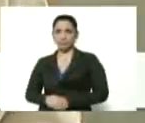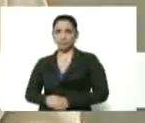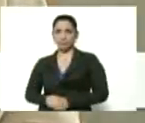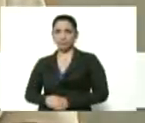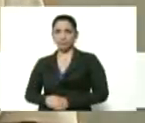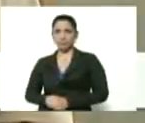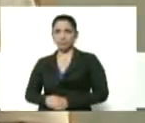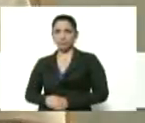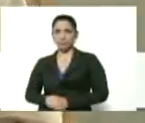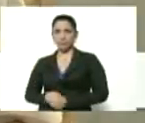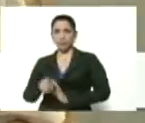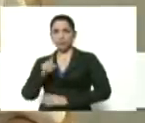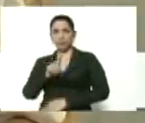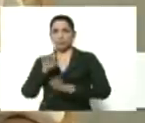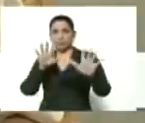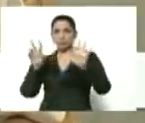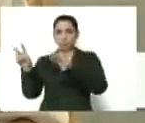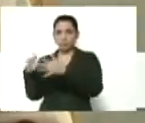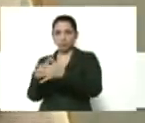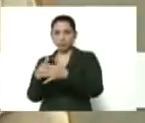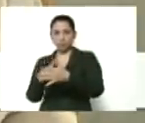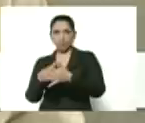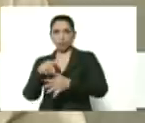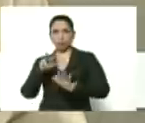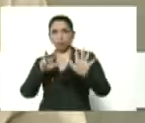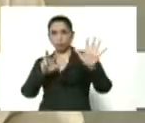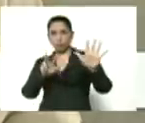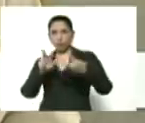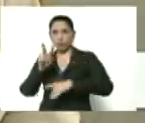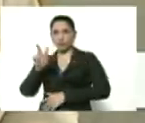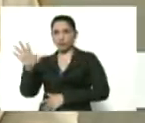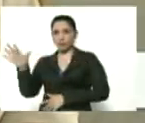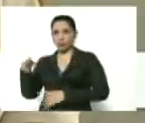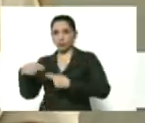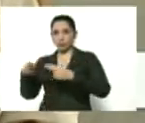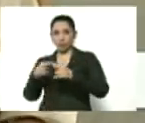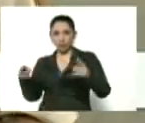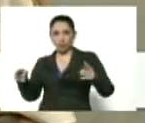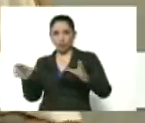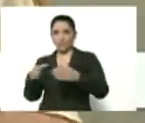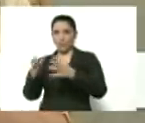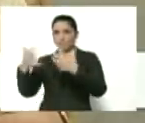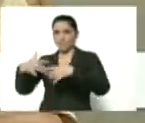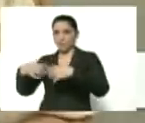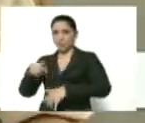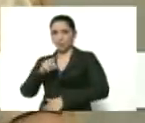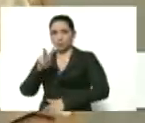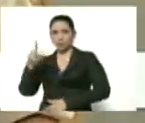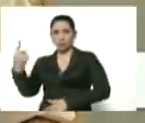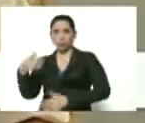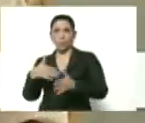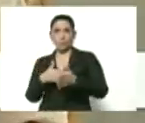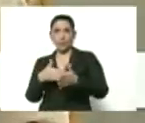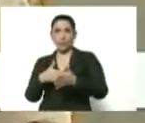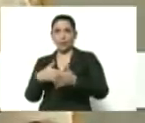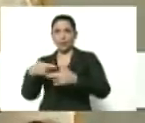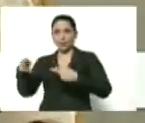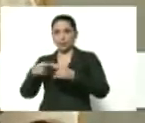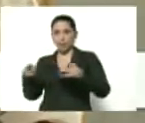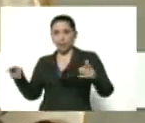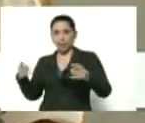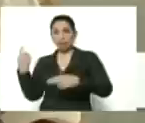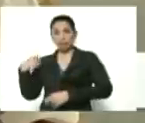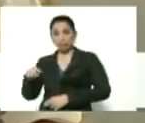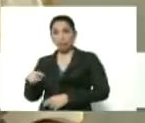agrosur 117 mil 825 hectáreas, sector privado 122 mil hectáreas, así que ya tenemos en campo para